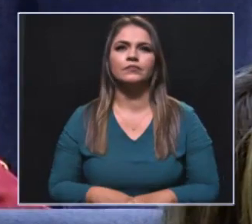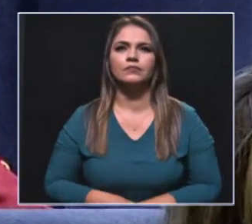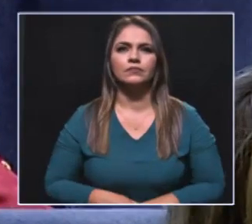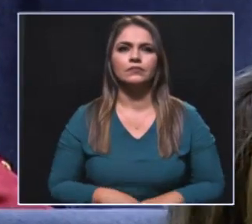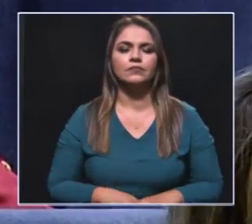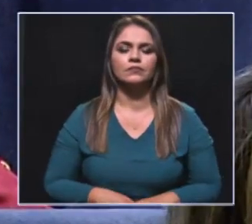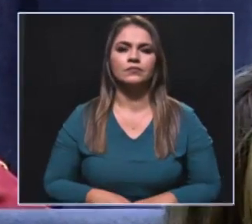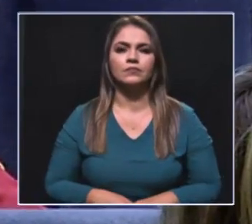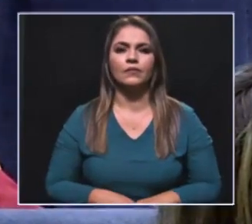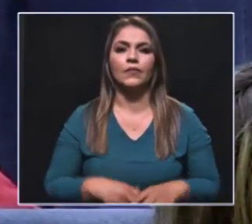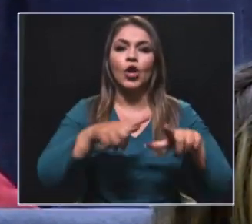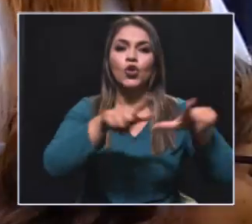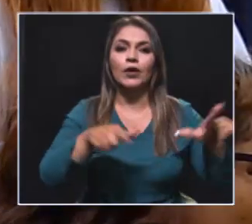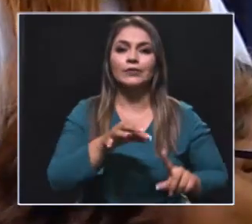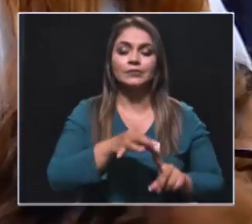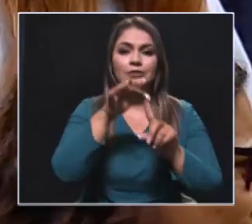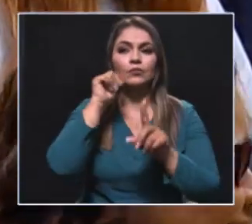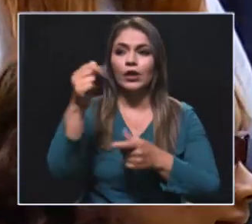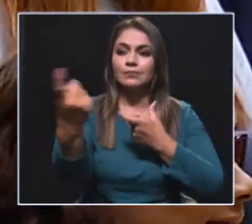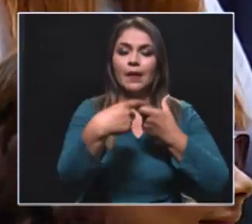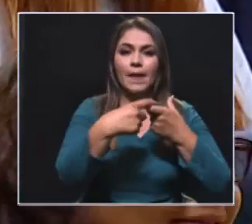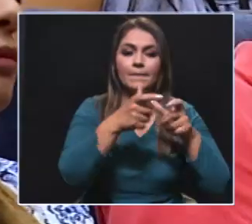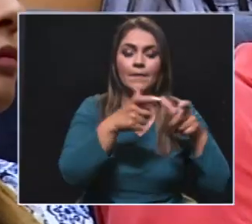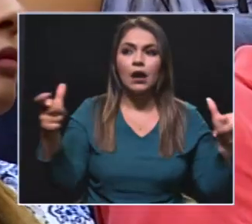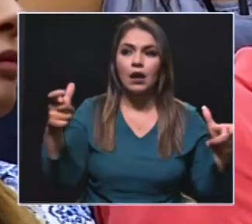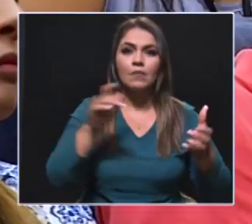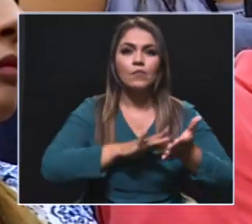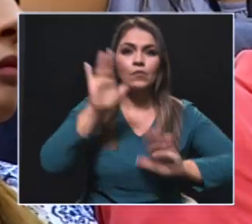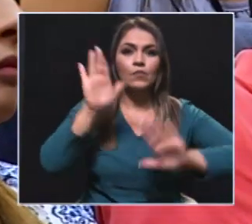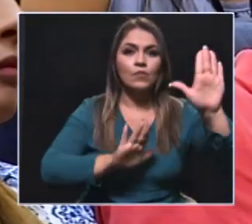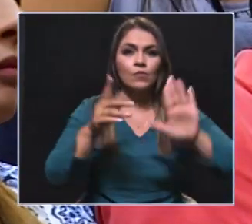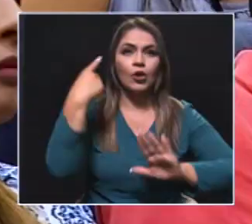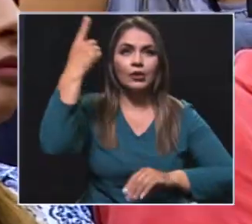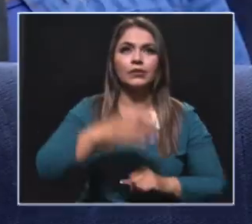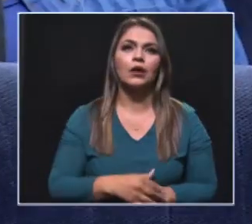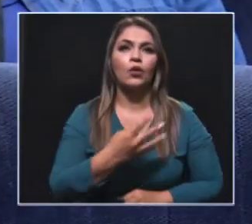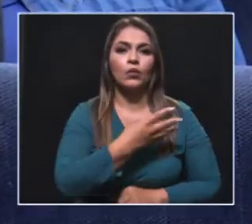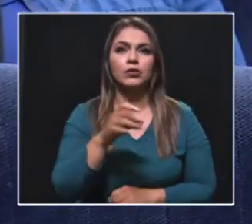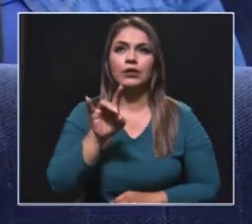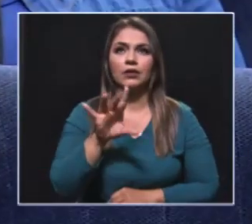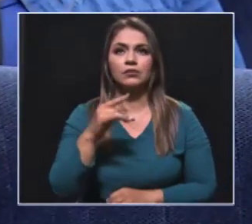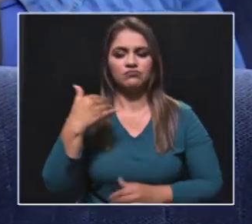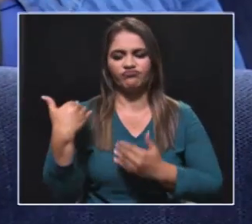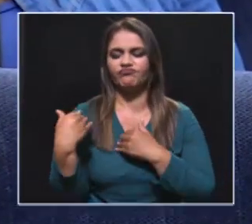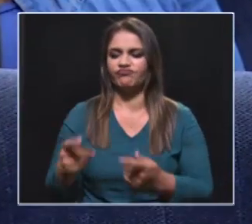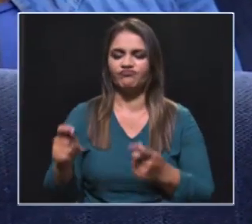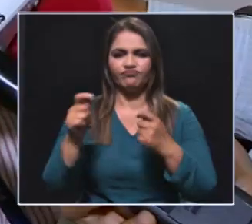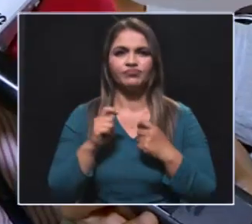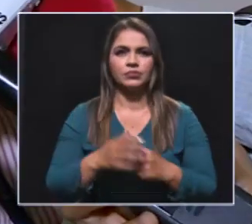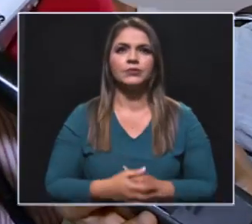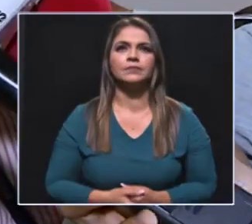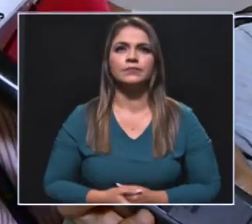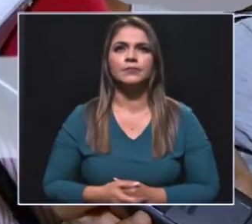En la escuela de entrenamiento de política para mujeres participaron 415 que se formaron para ocupar cargos públicos.